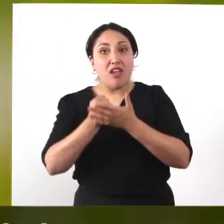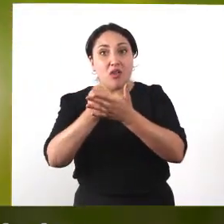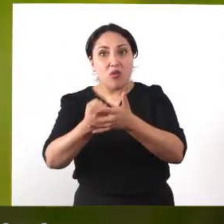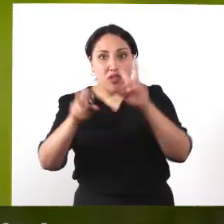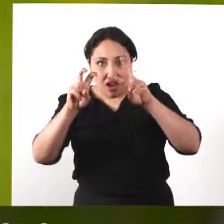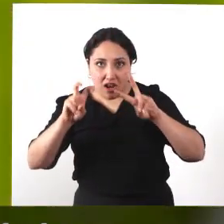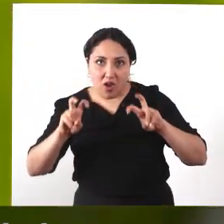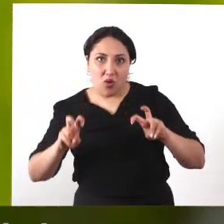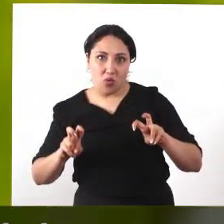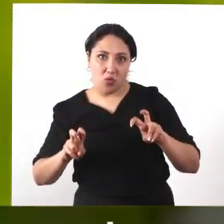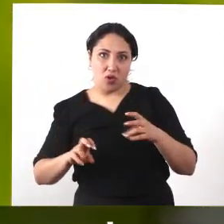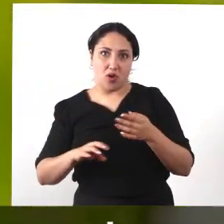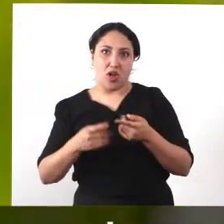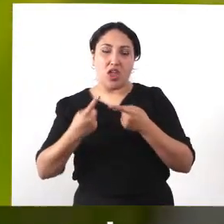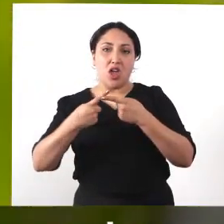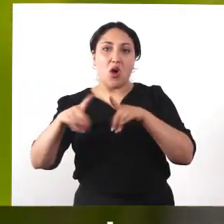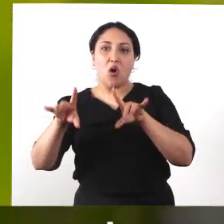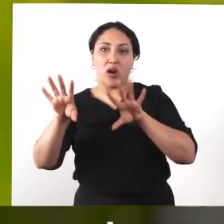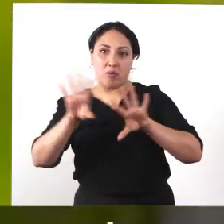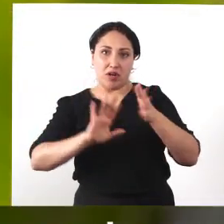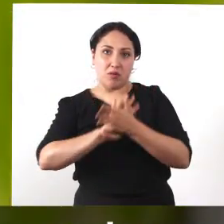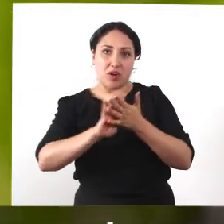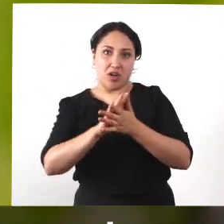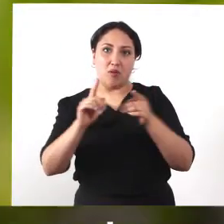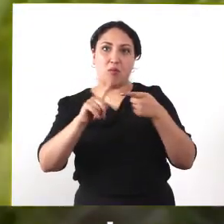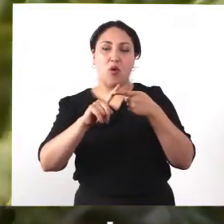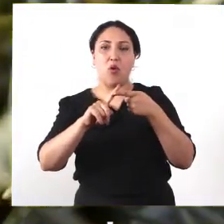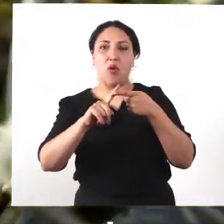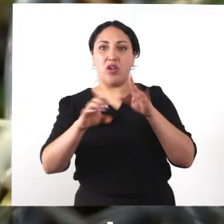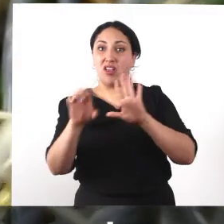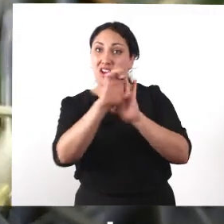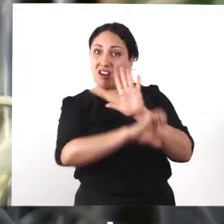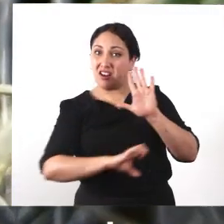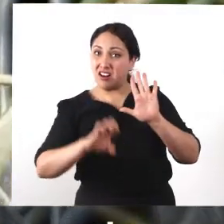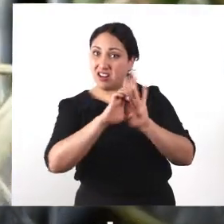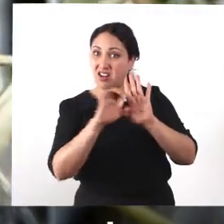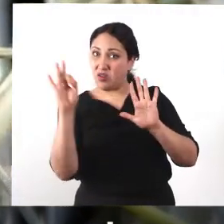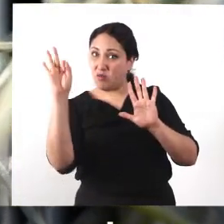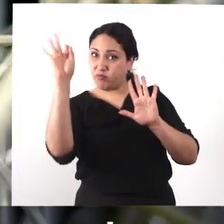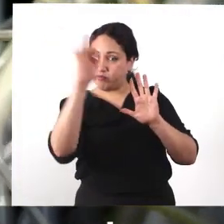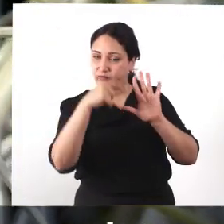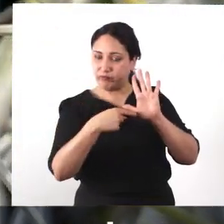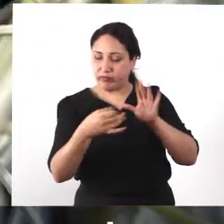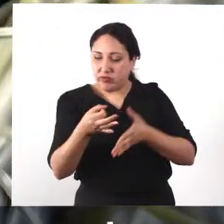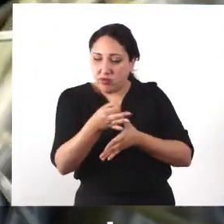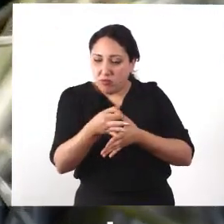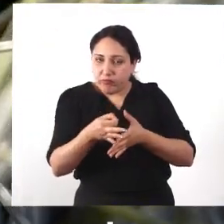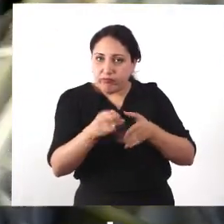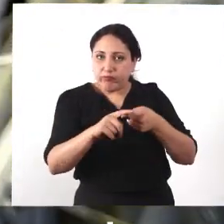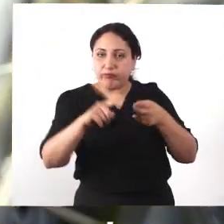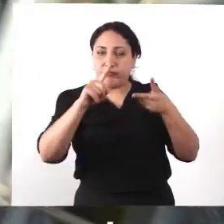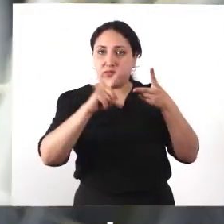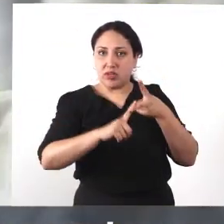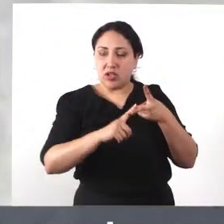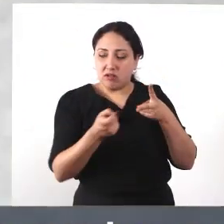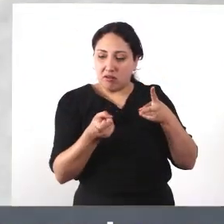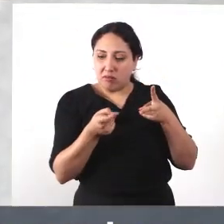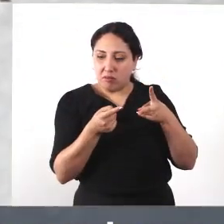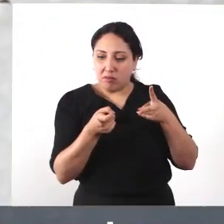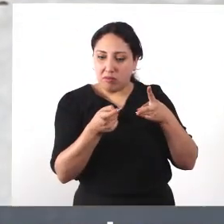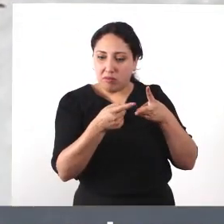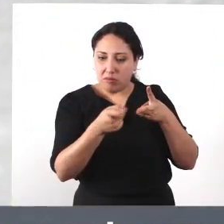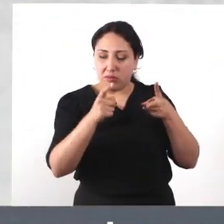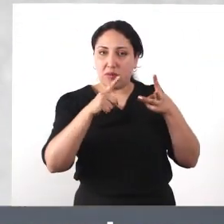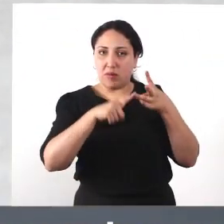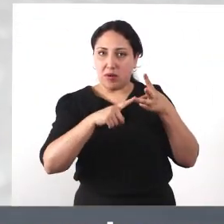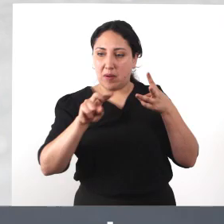desarrollo completo, es decir, los que pasan por el estado de huevos, larvas, pupas y adultos, como las mariposas, moscas y